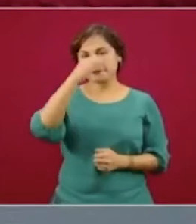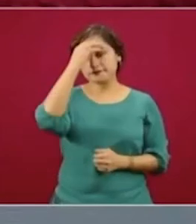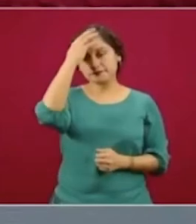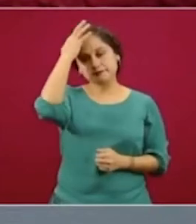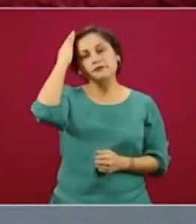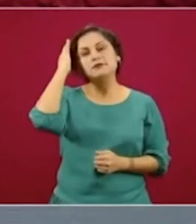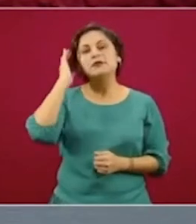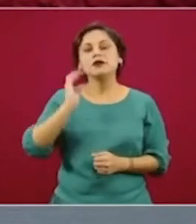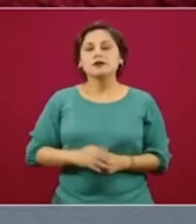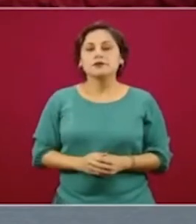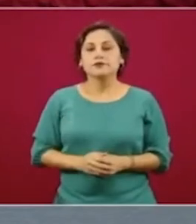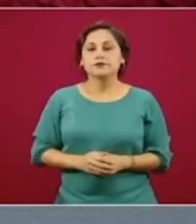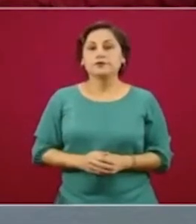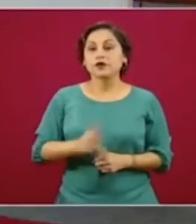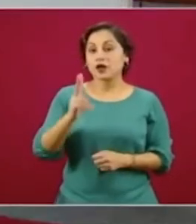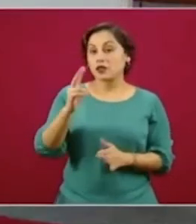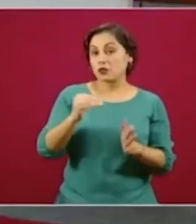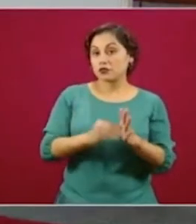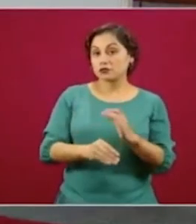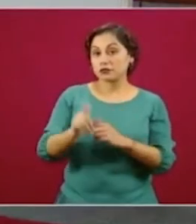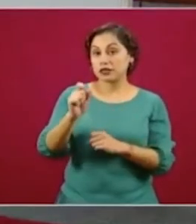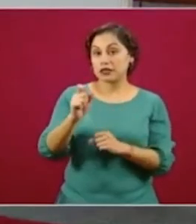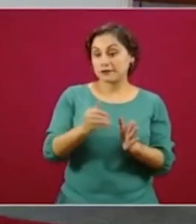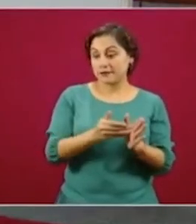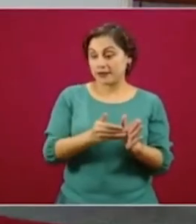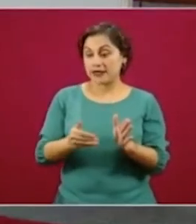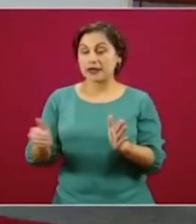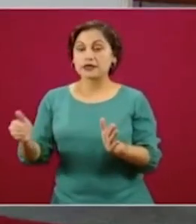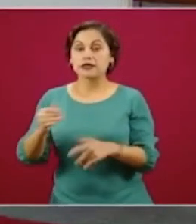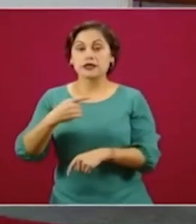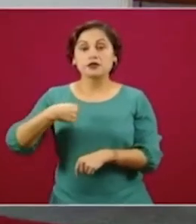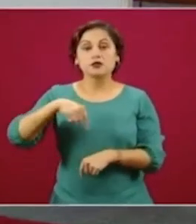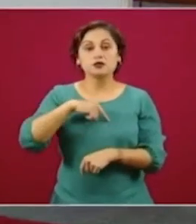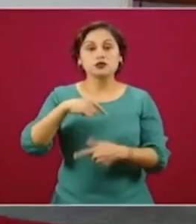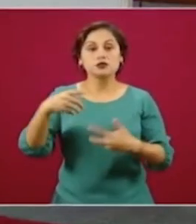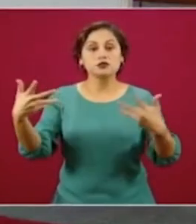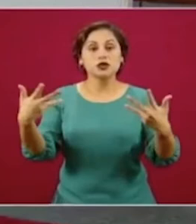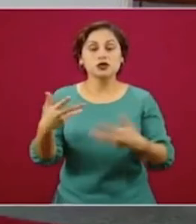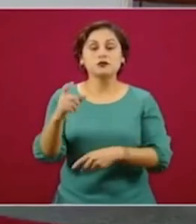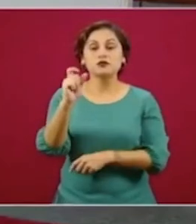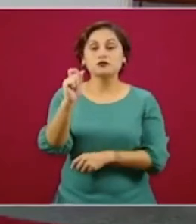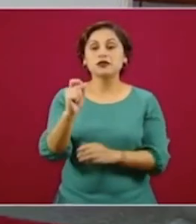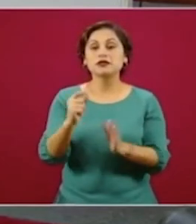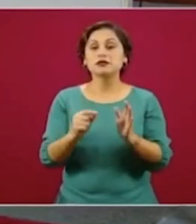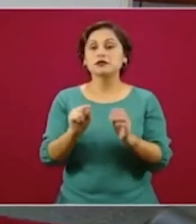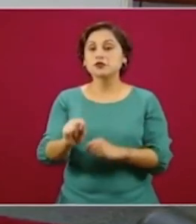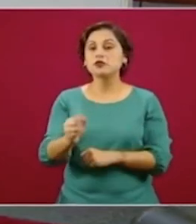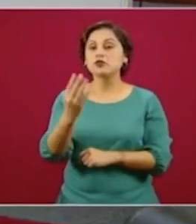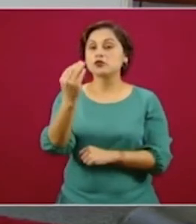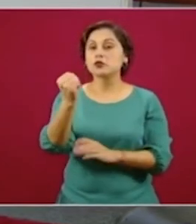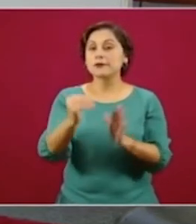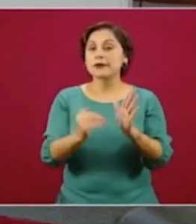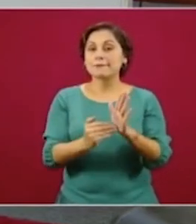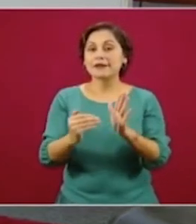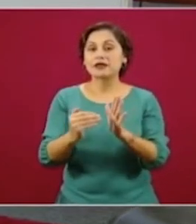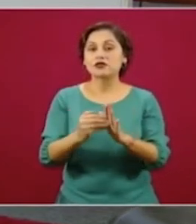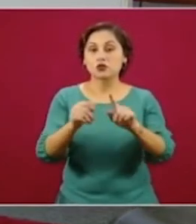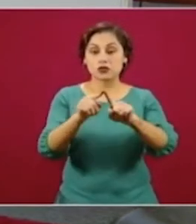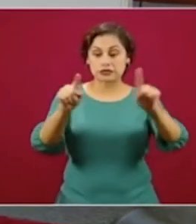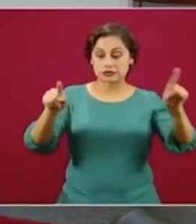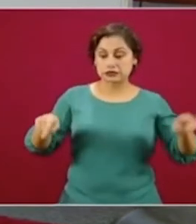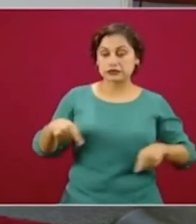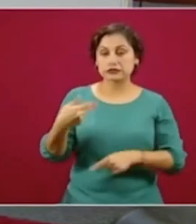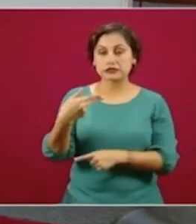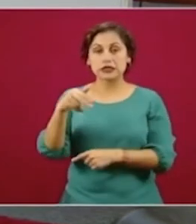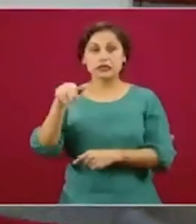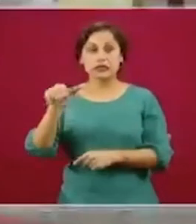Durante el presente año cultivaremos 20.9 millones de hectáreas, produciremos